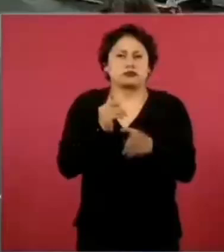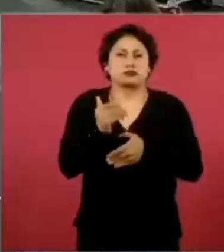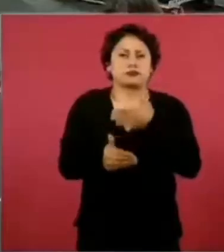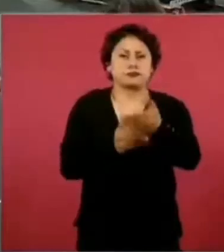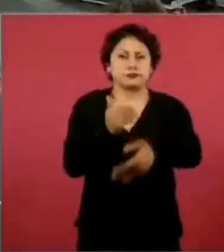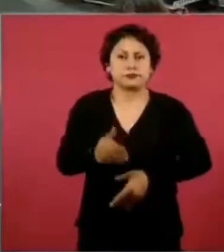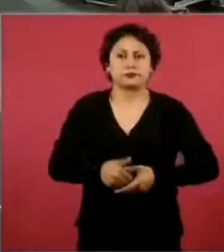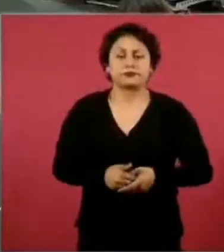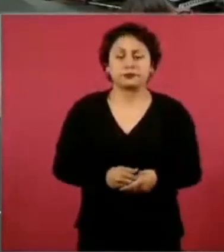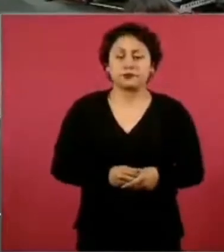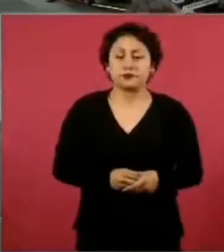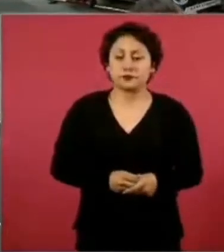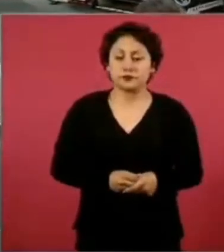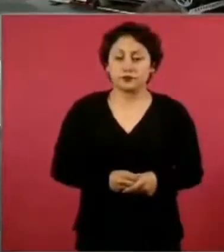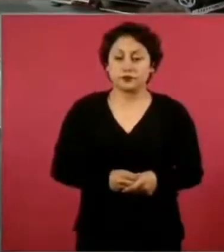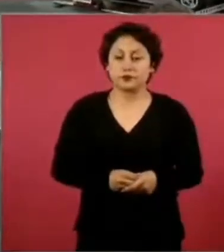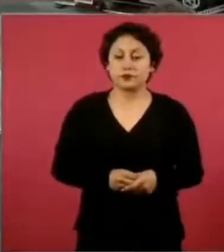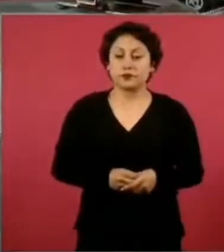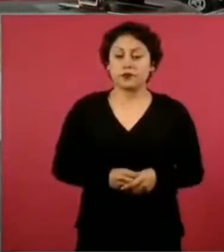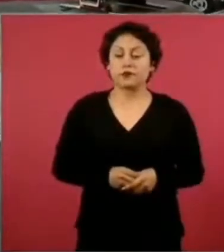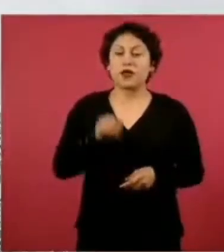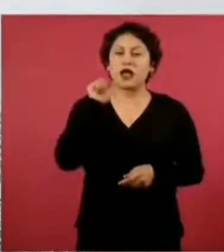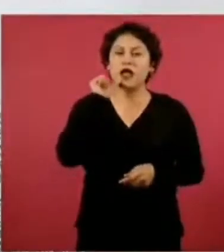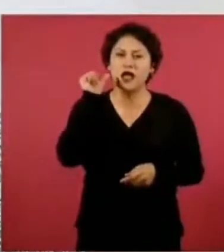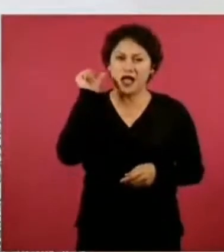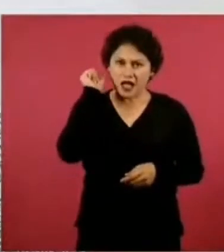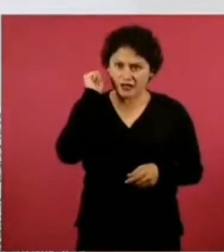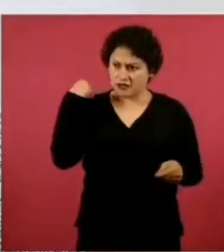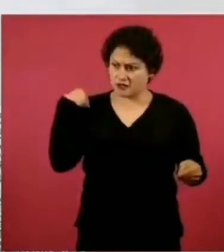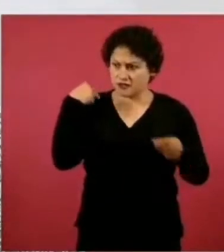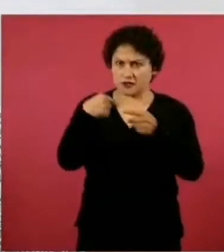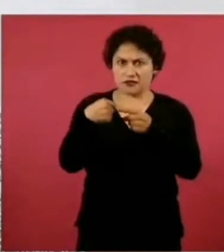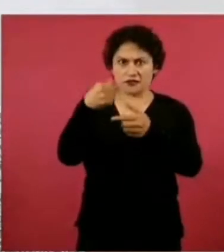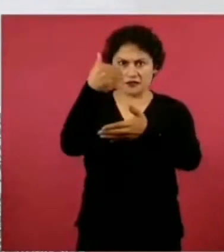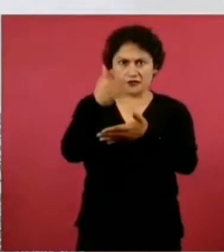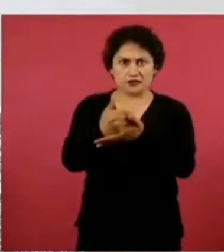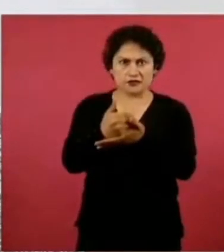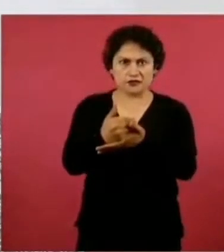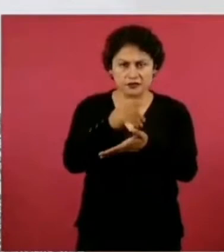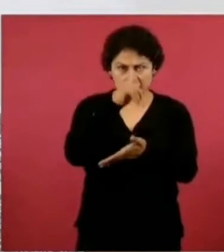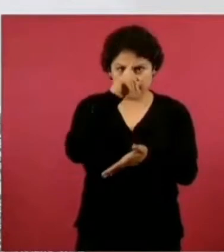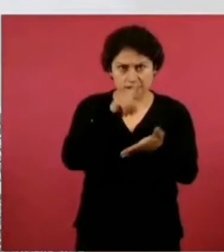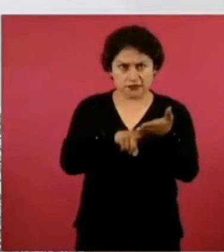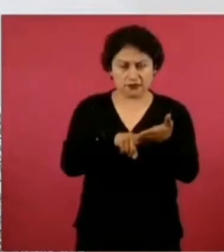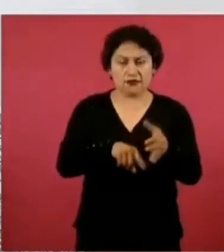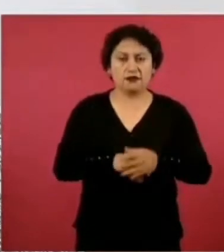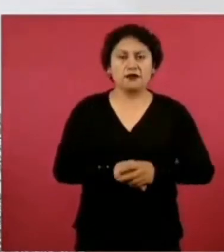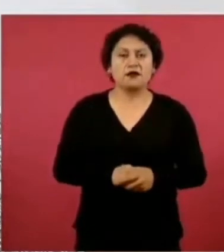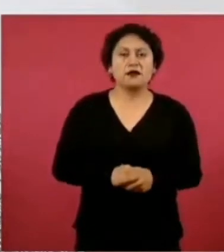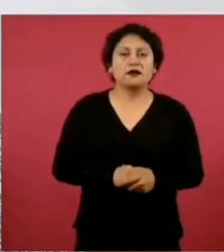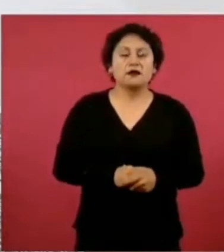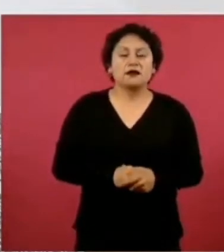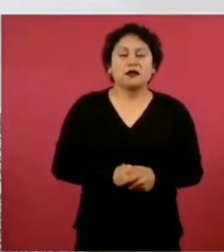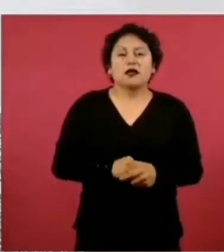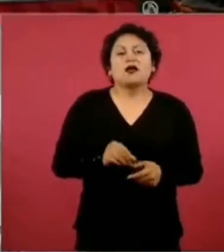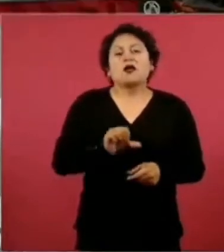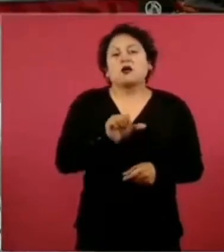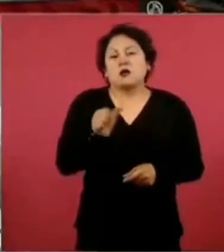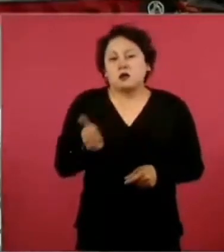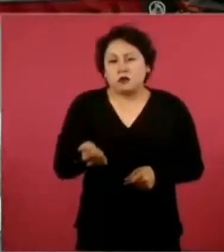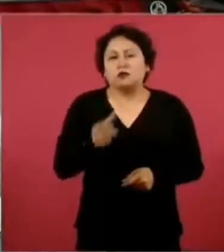Si tienen el de hasta ayer y hay uno que es el semestral,